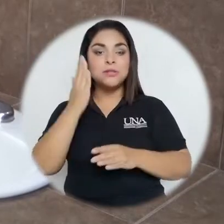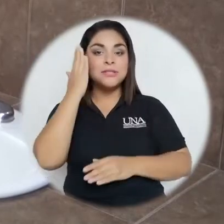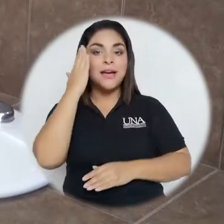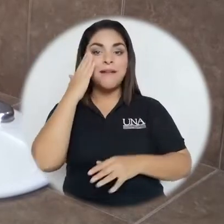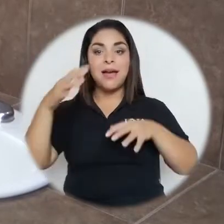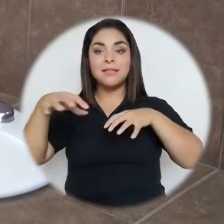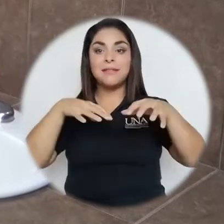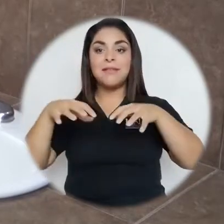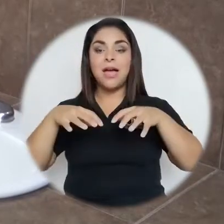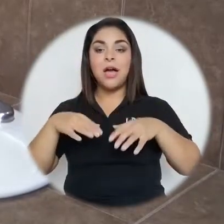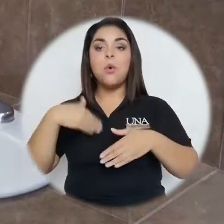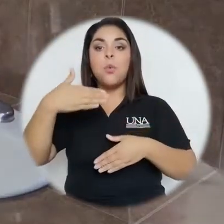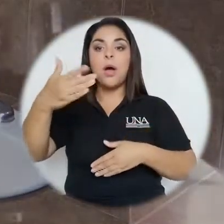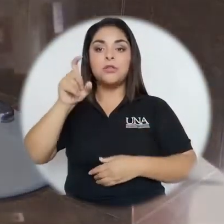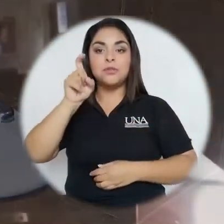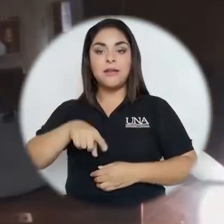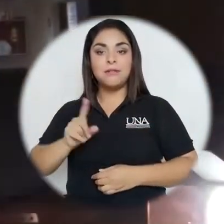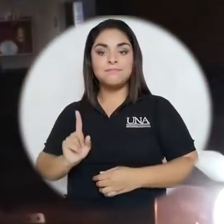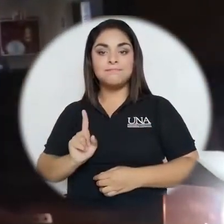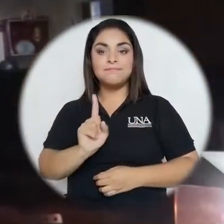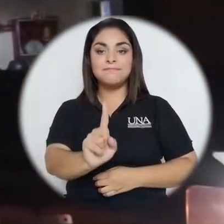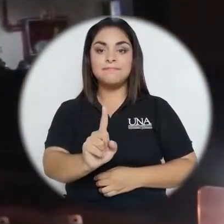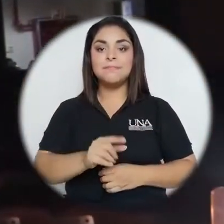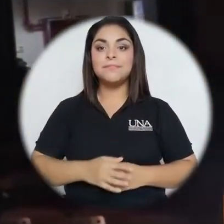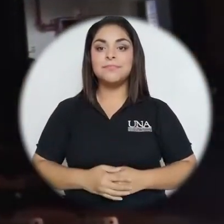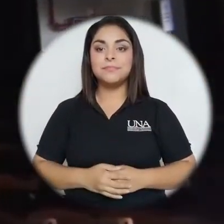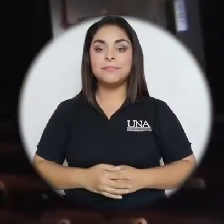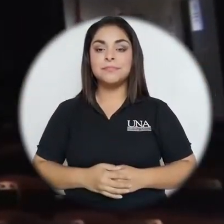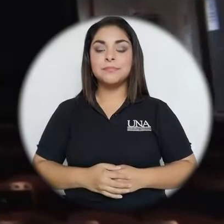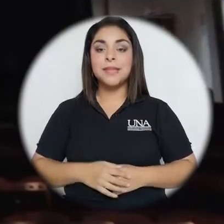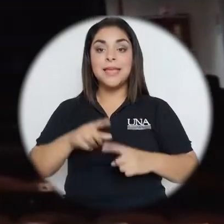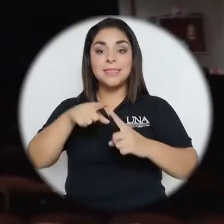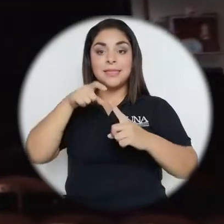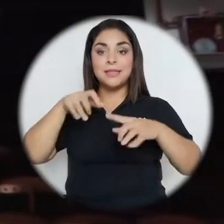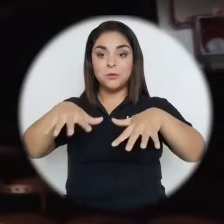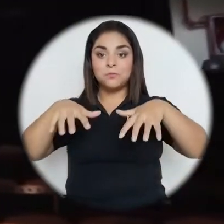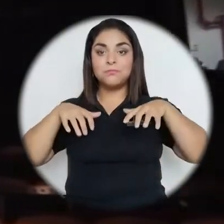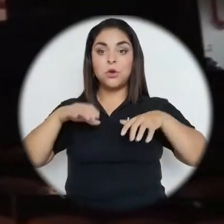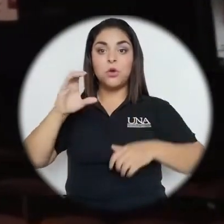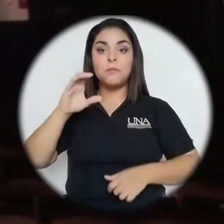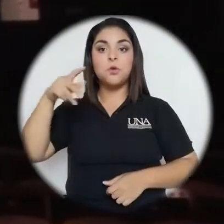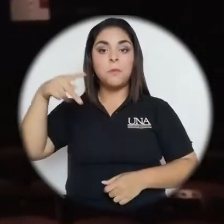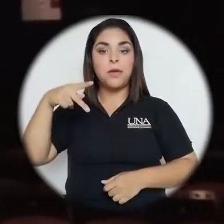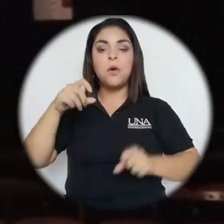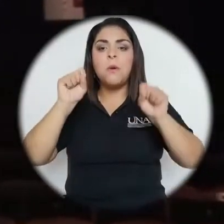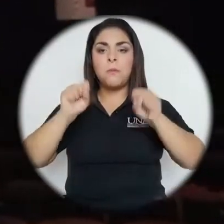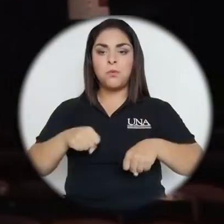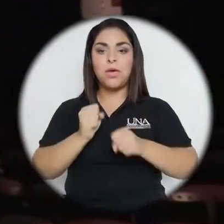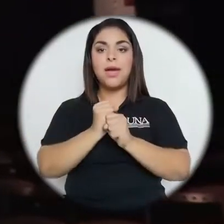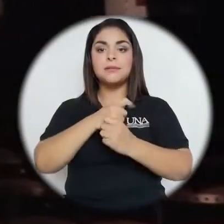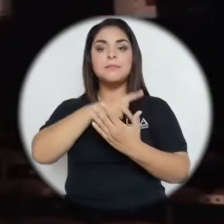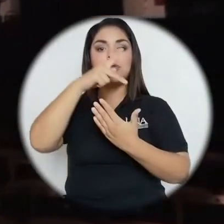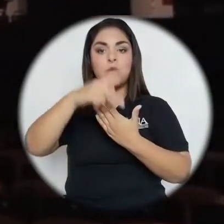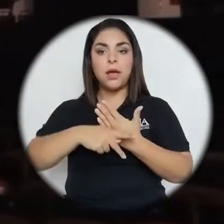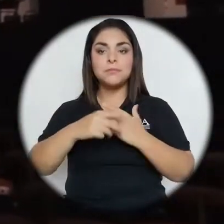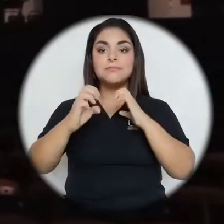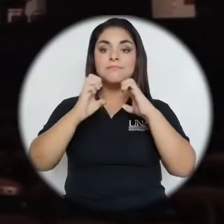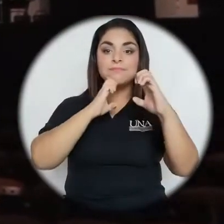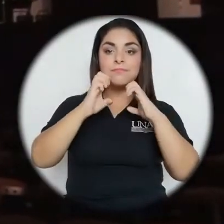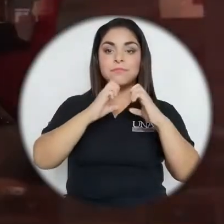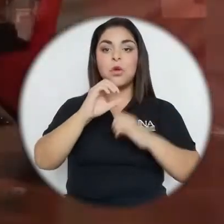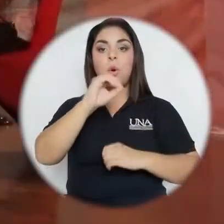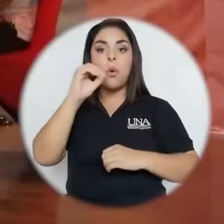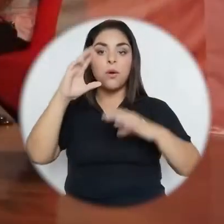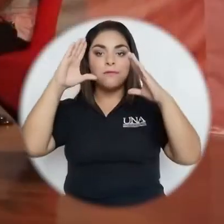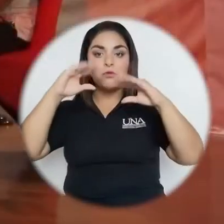el momento de su intervención. Desde el Auditorio Clodomiro Picado se pueden hacer programas para entrevistas o